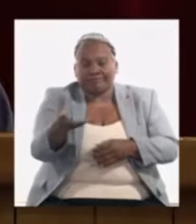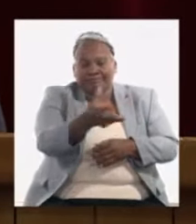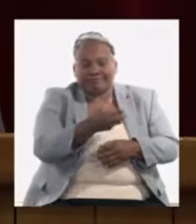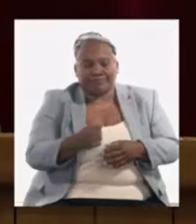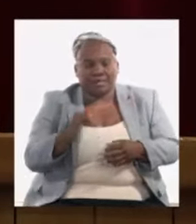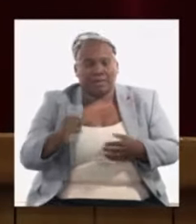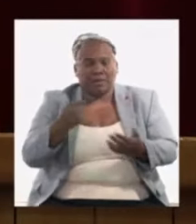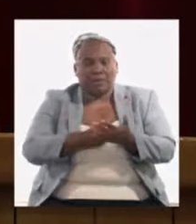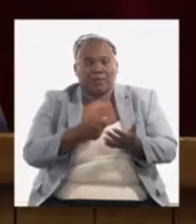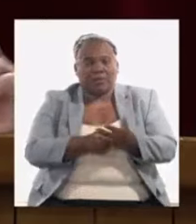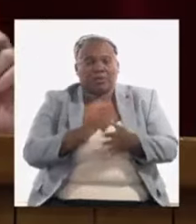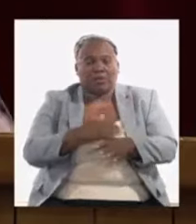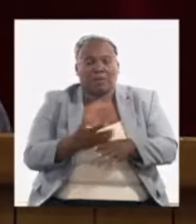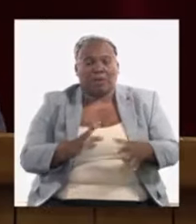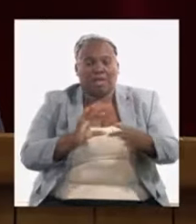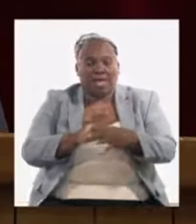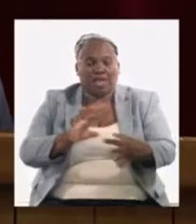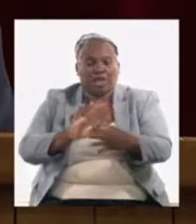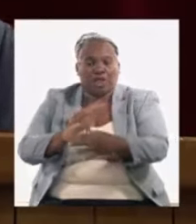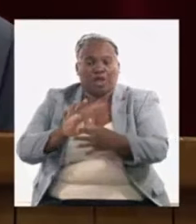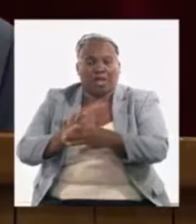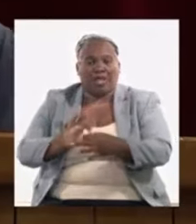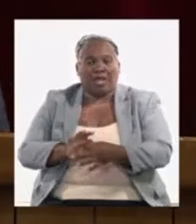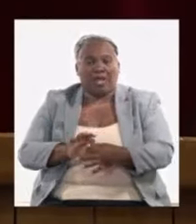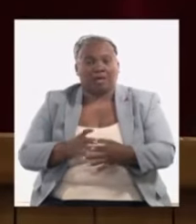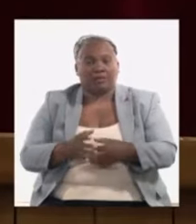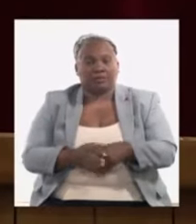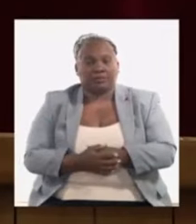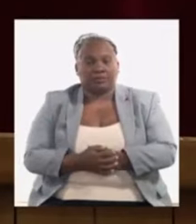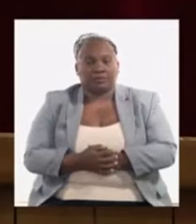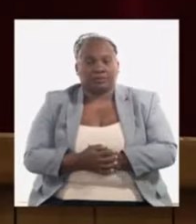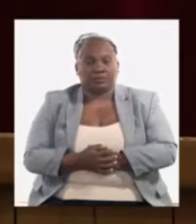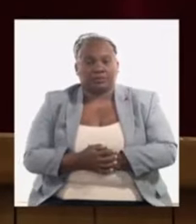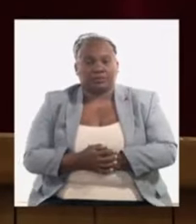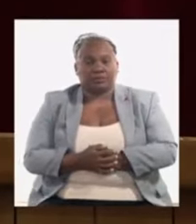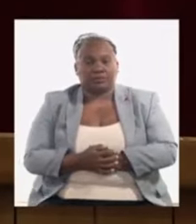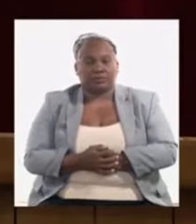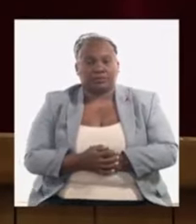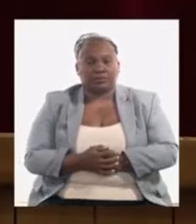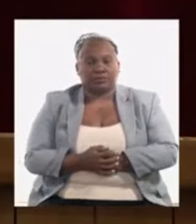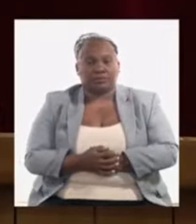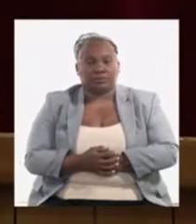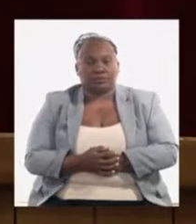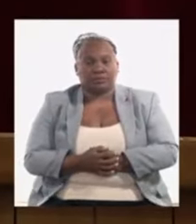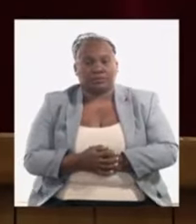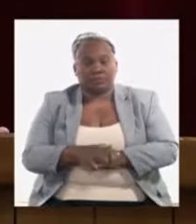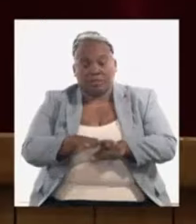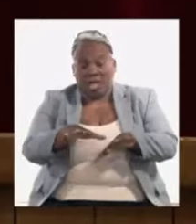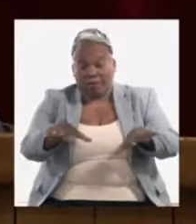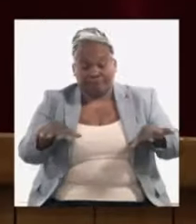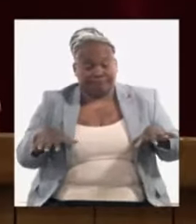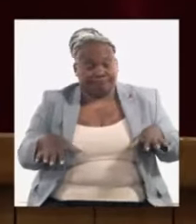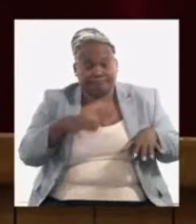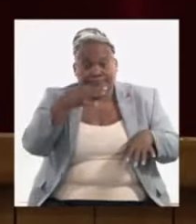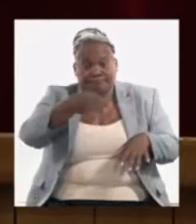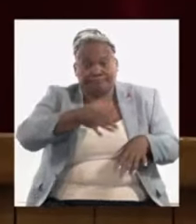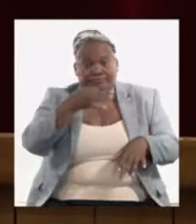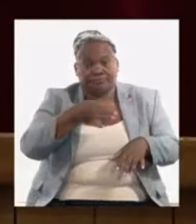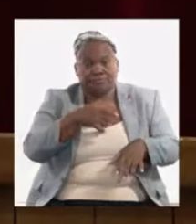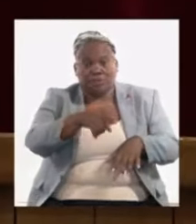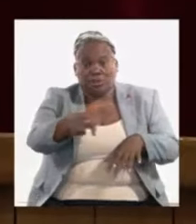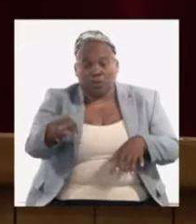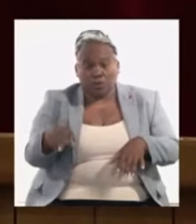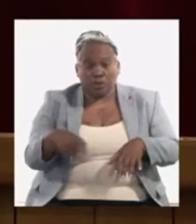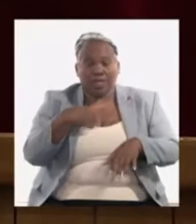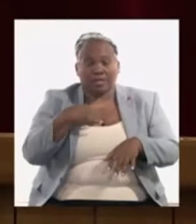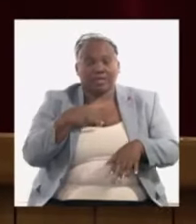la capacidad de gestionarlo y cobrarlos no solamente de eliminar las exoneraciones con este escenario que bueno ustedes tienen un informe que tiene un poco más